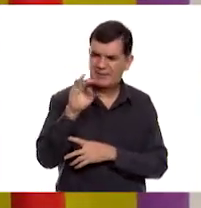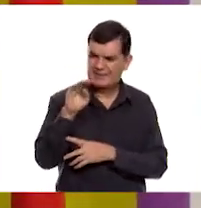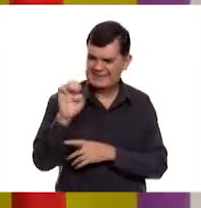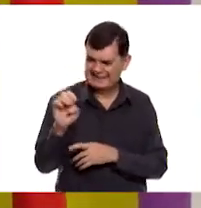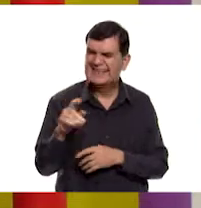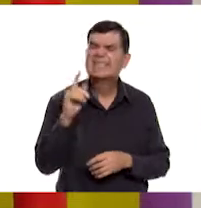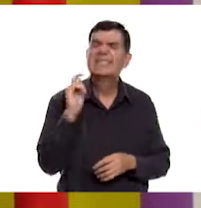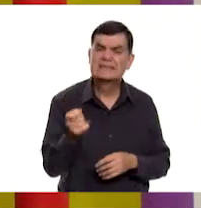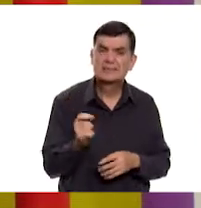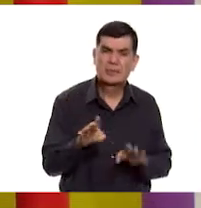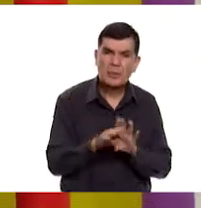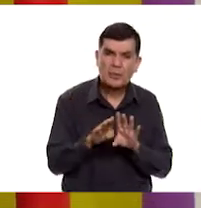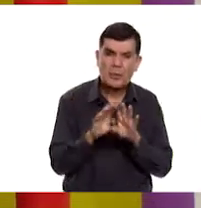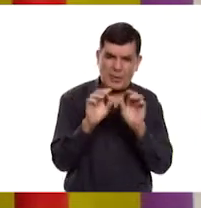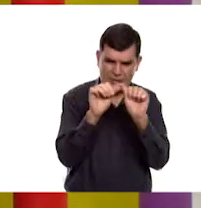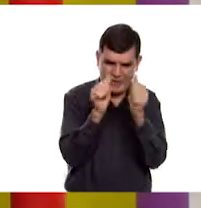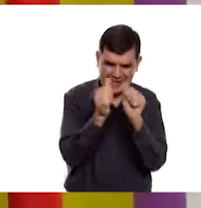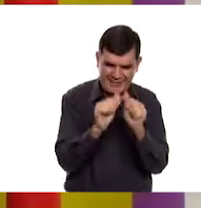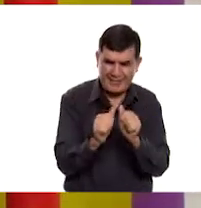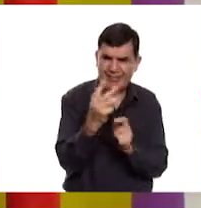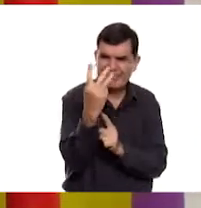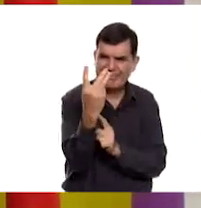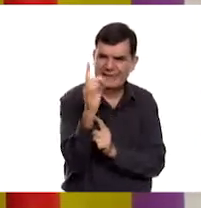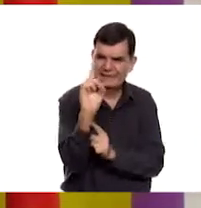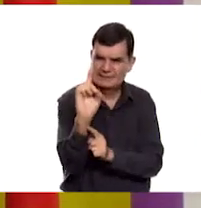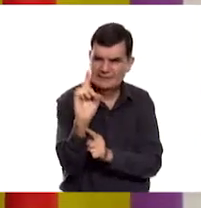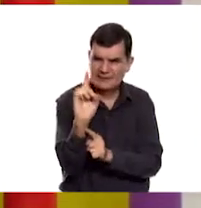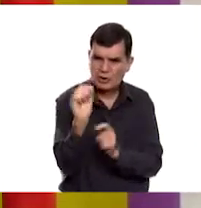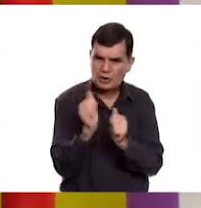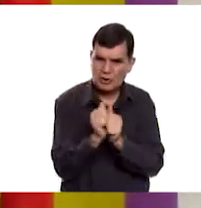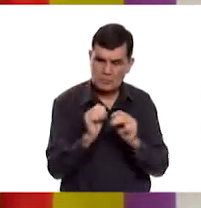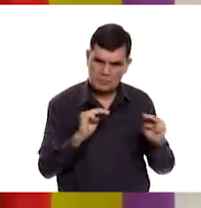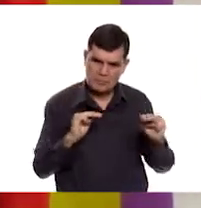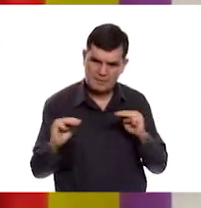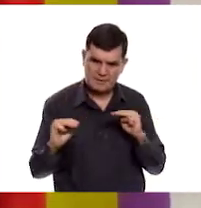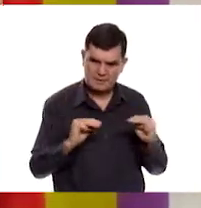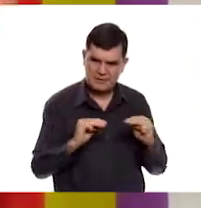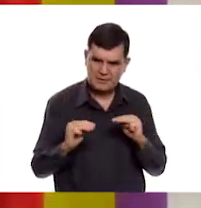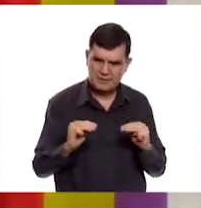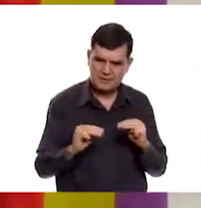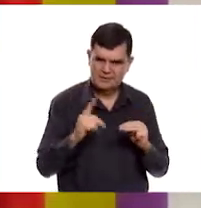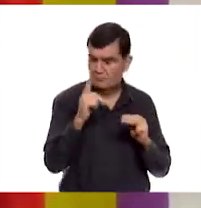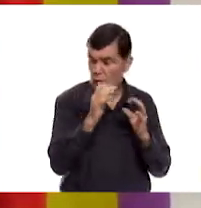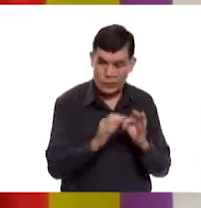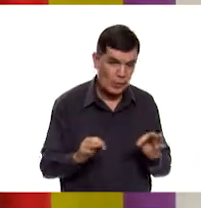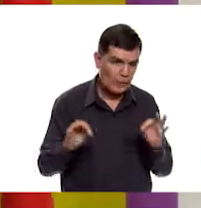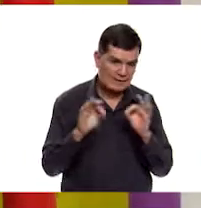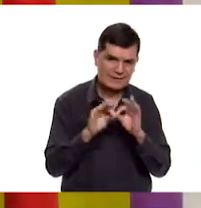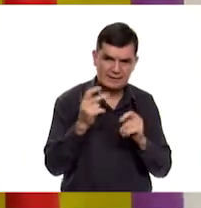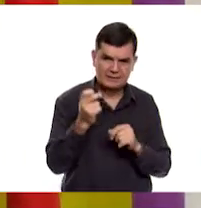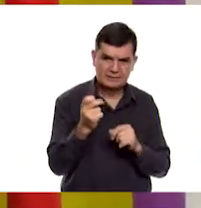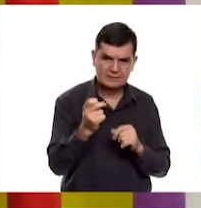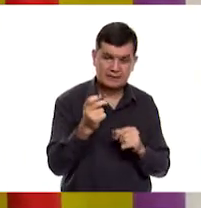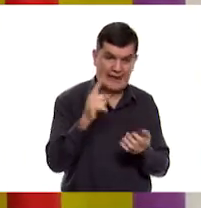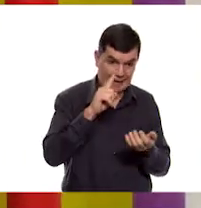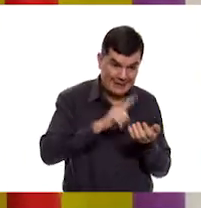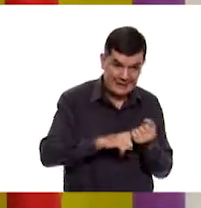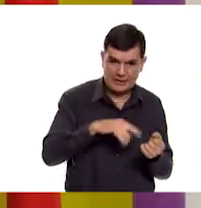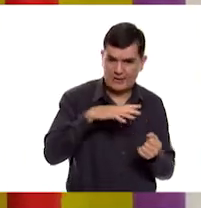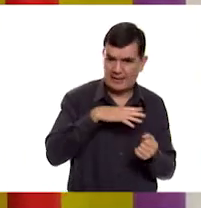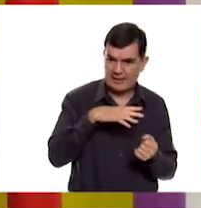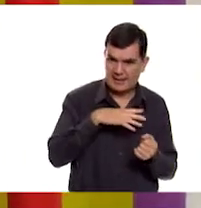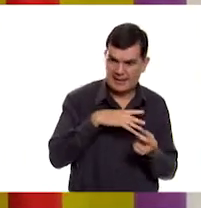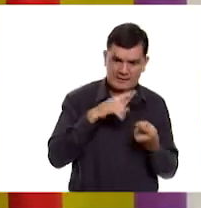una forma de hacer arte tridimensional en movimiento, Pilar. Eso es muy importante. Y que en él podemos